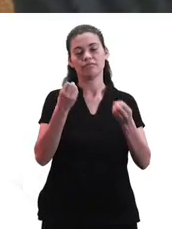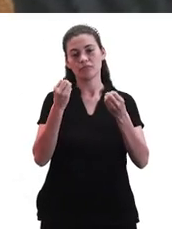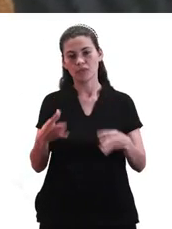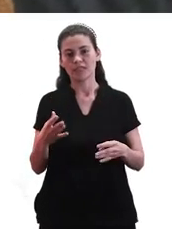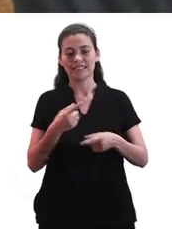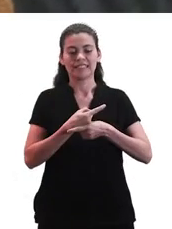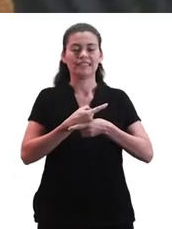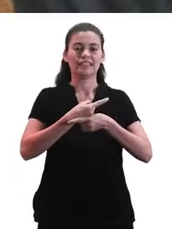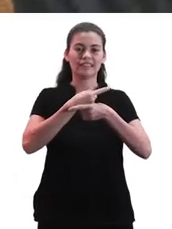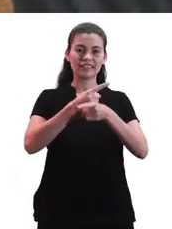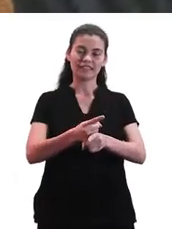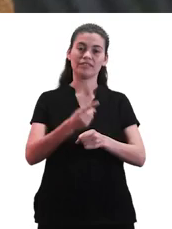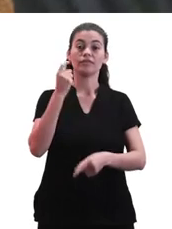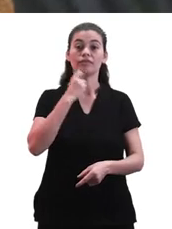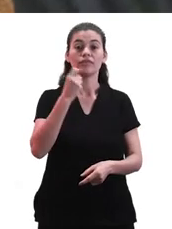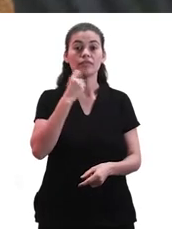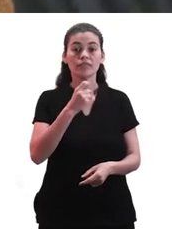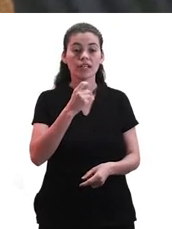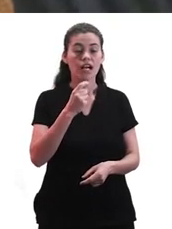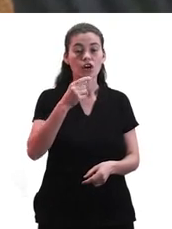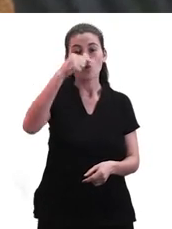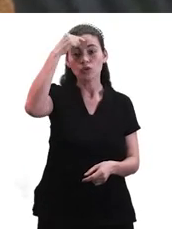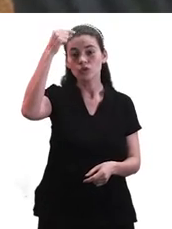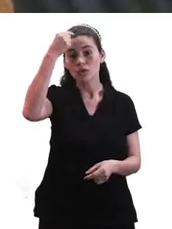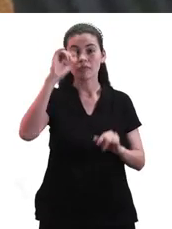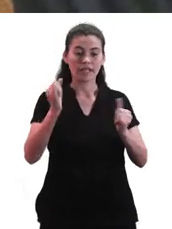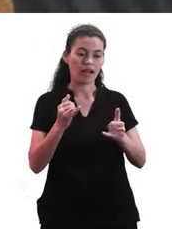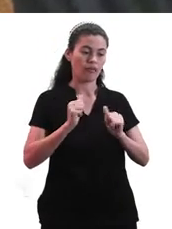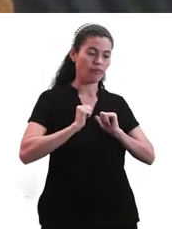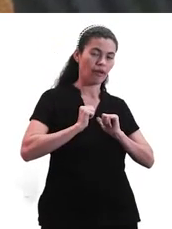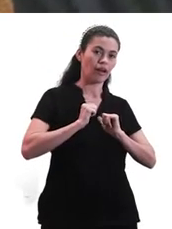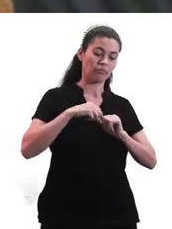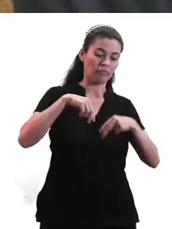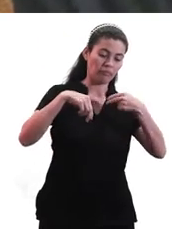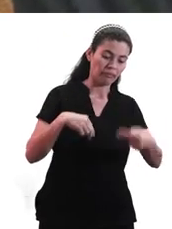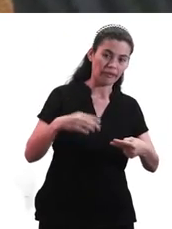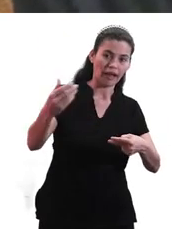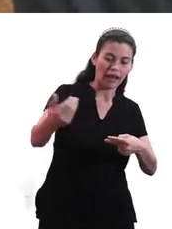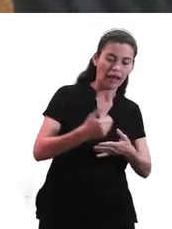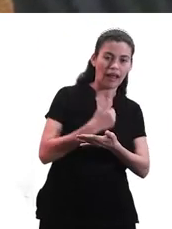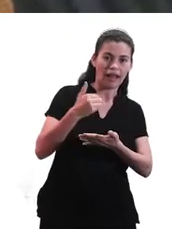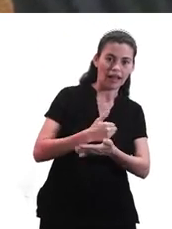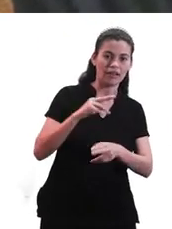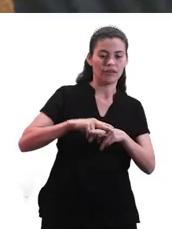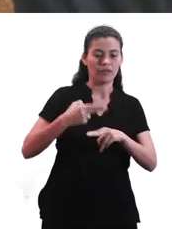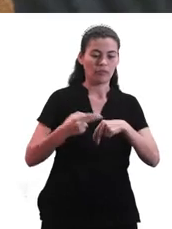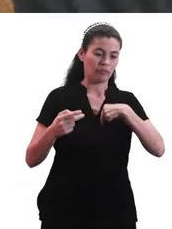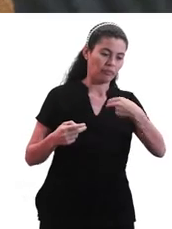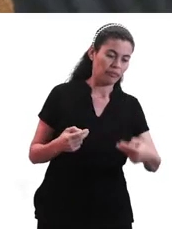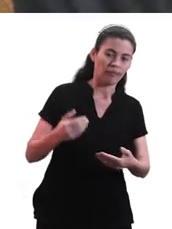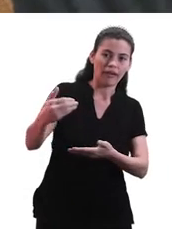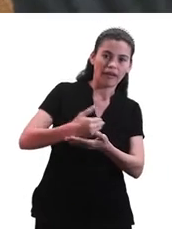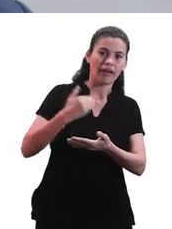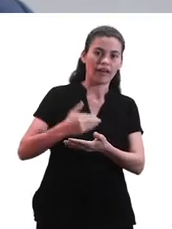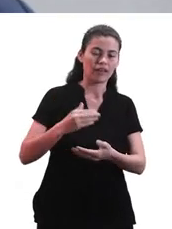ahí es donde nos pasamos, ¿verdad? Porque si es un bebé, necesita ayuda por una cuestión motriz muchas veces, ¿verdad? Necesita pararse, que estemos ahí.